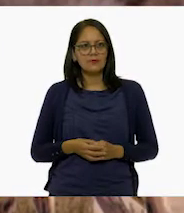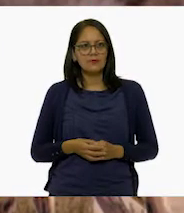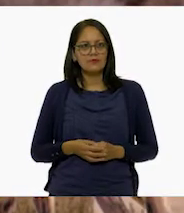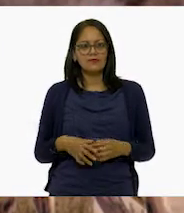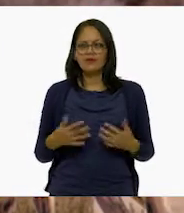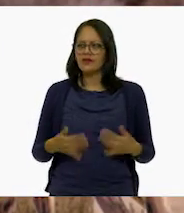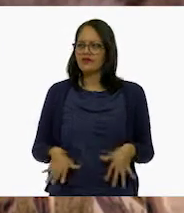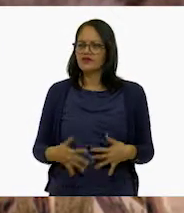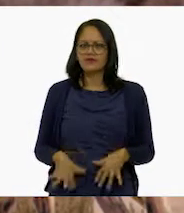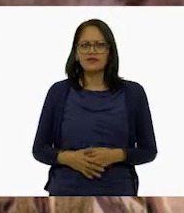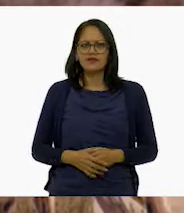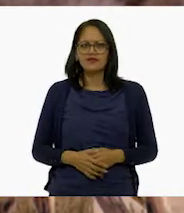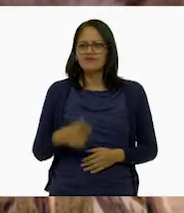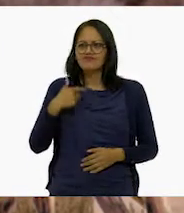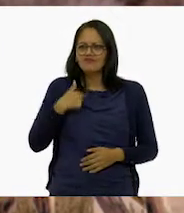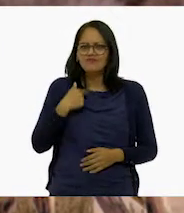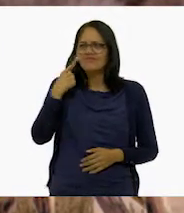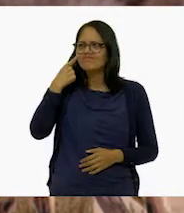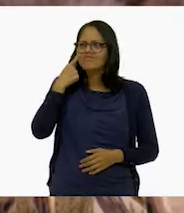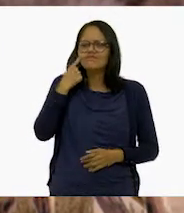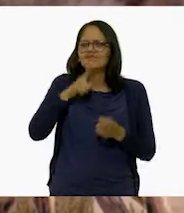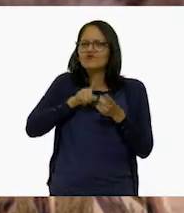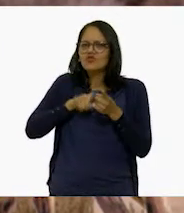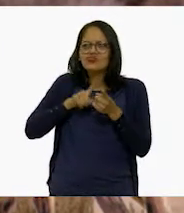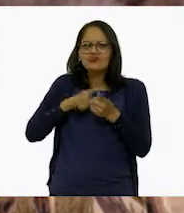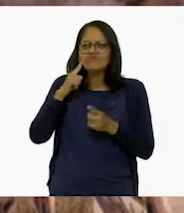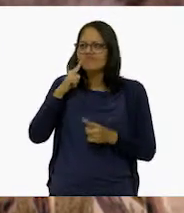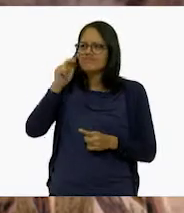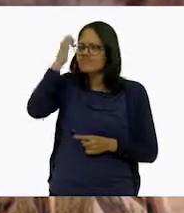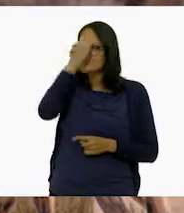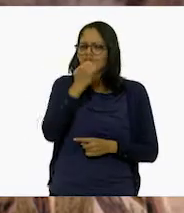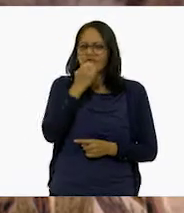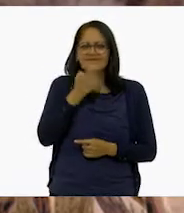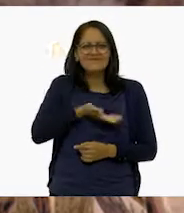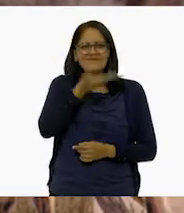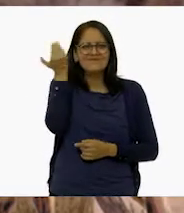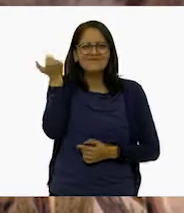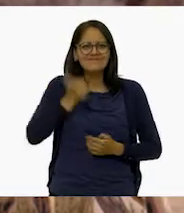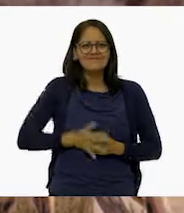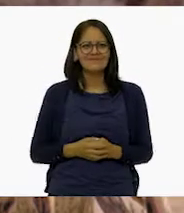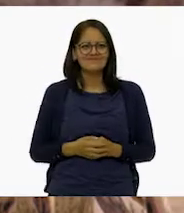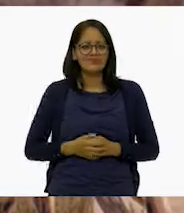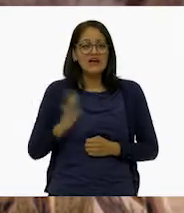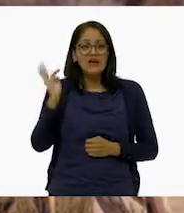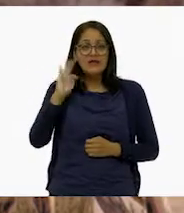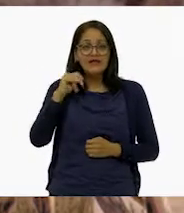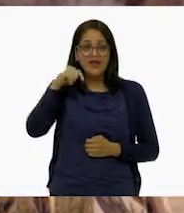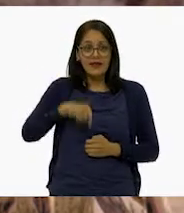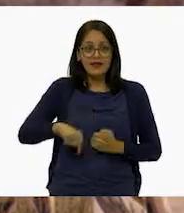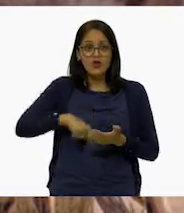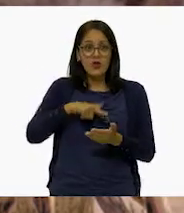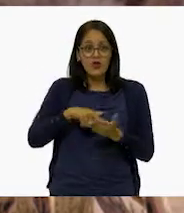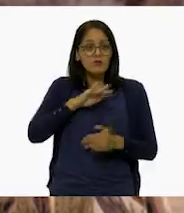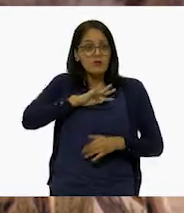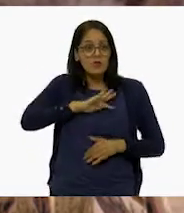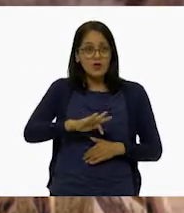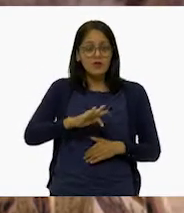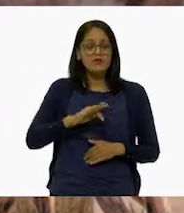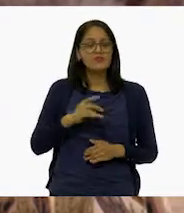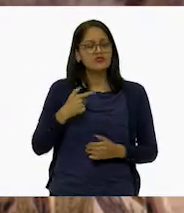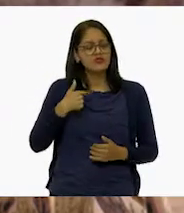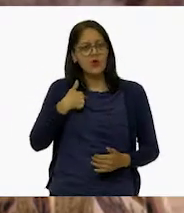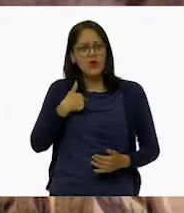¡Ay! Por más que trato de identificar en dónde estoy, ¡no lo sé! ¿Será que desde aquí podré llamar a las